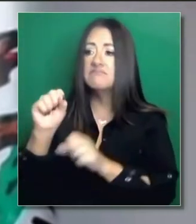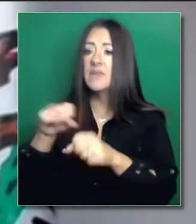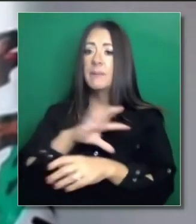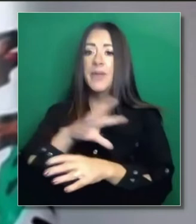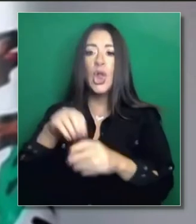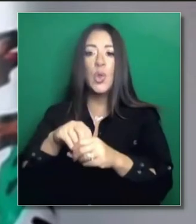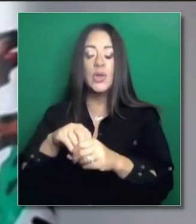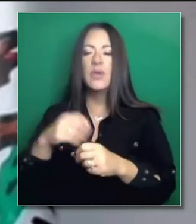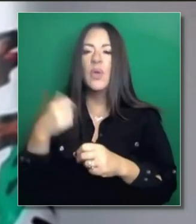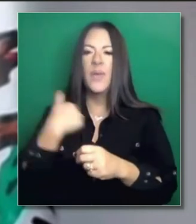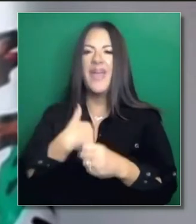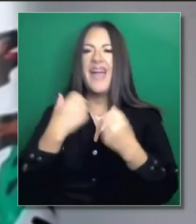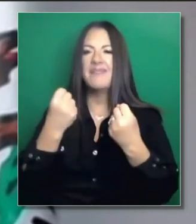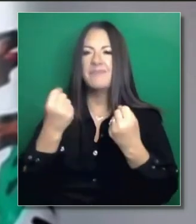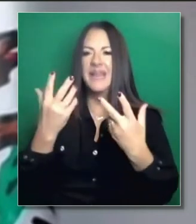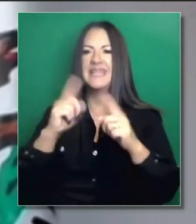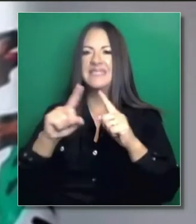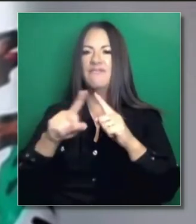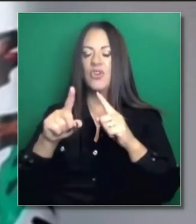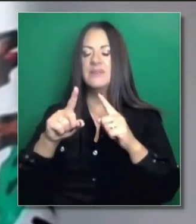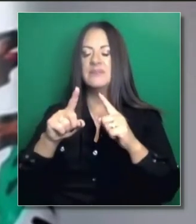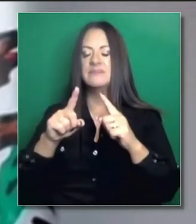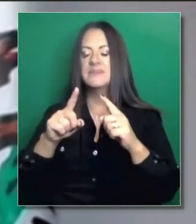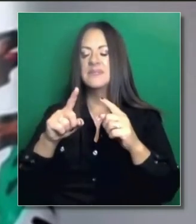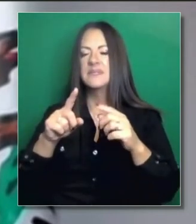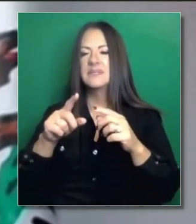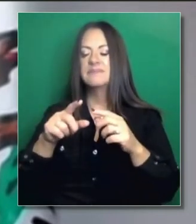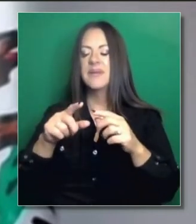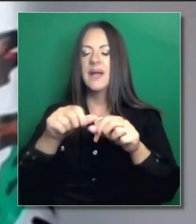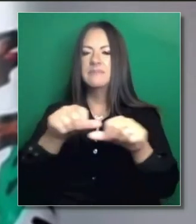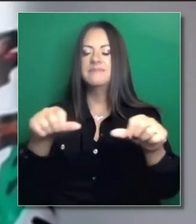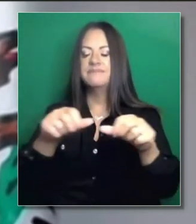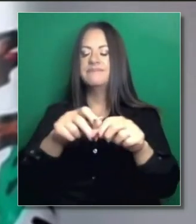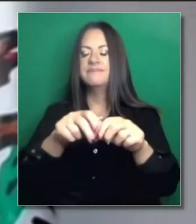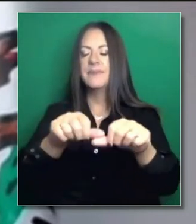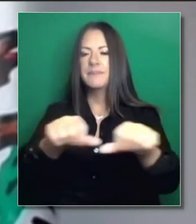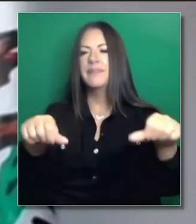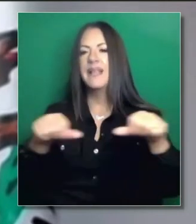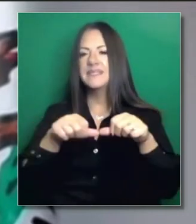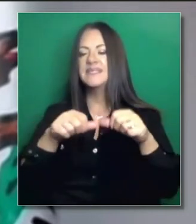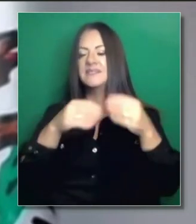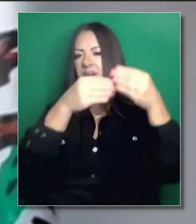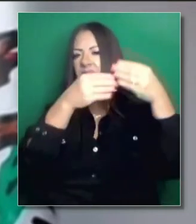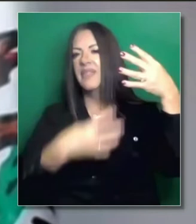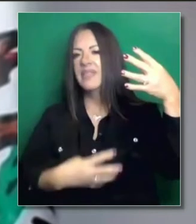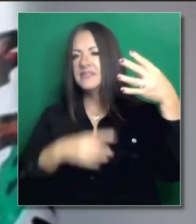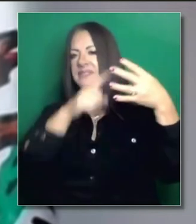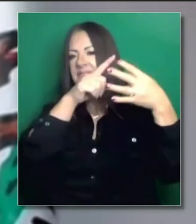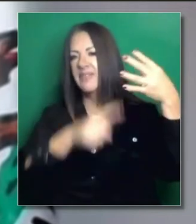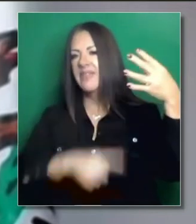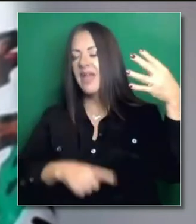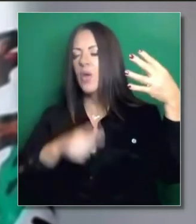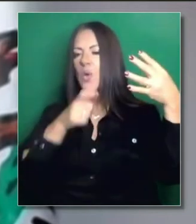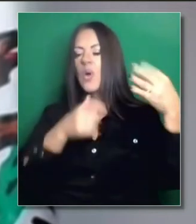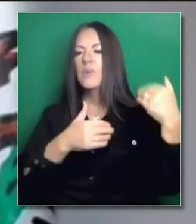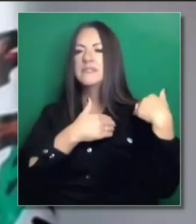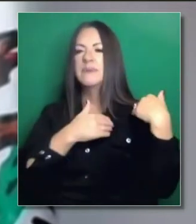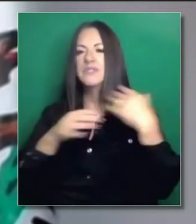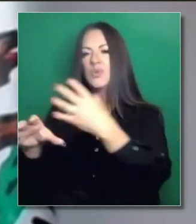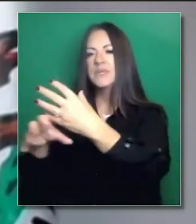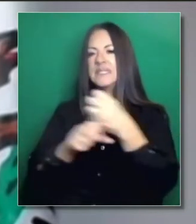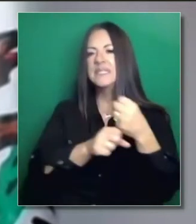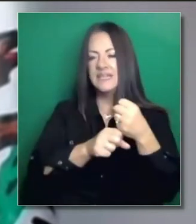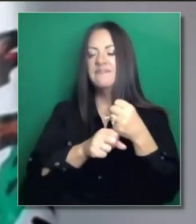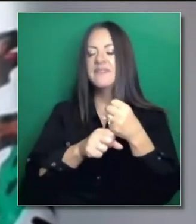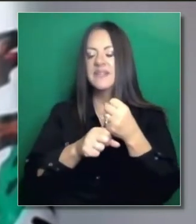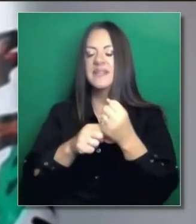donde hay empleados y empleadores. Entonces, todo esto forma parte de esta estrategia, pero la vacuna no proviene del gobierno